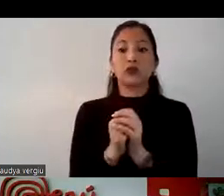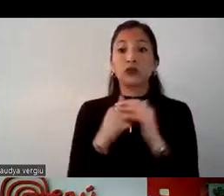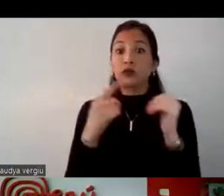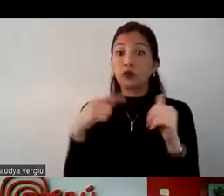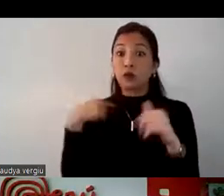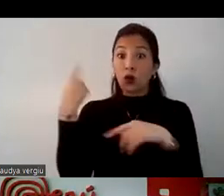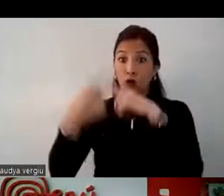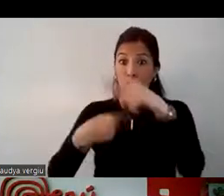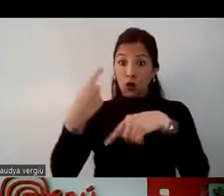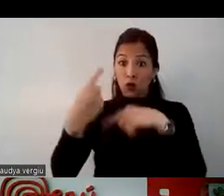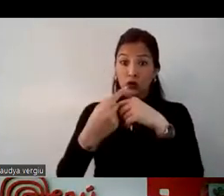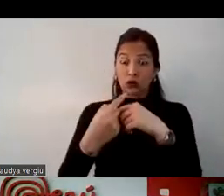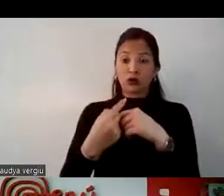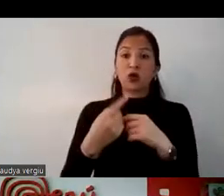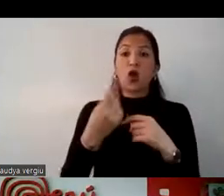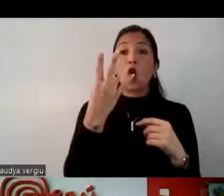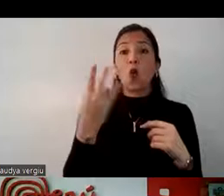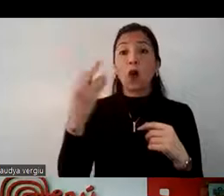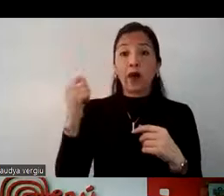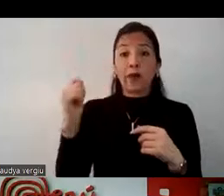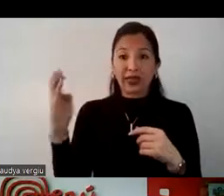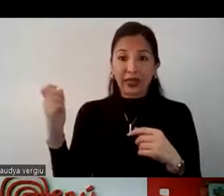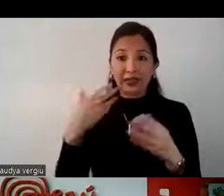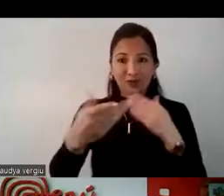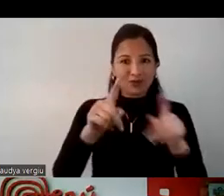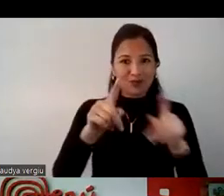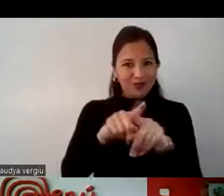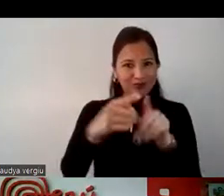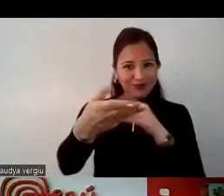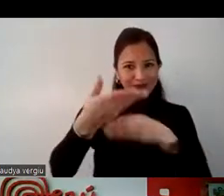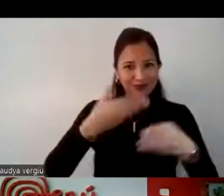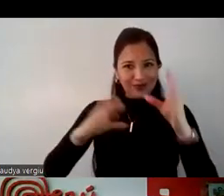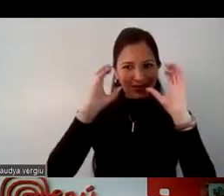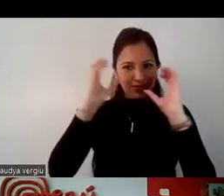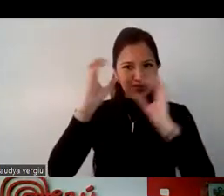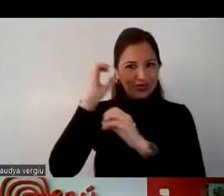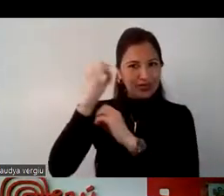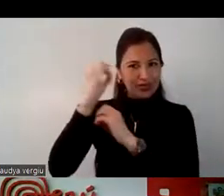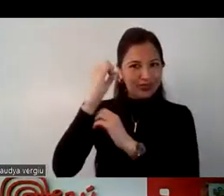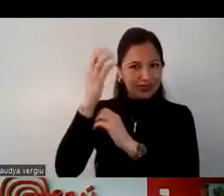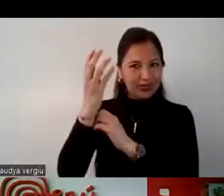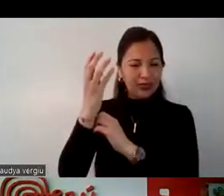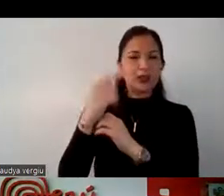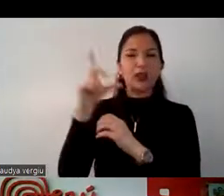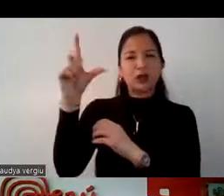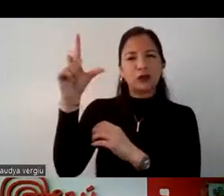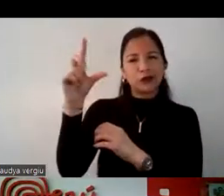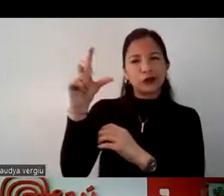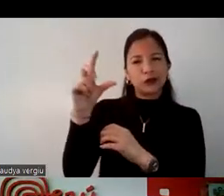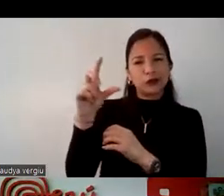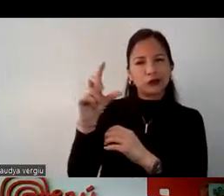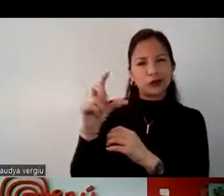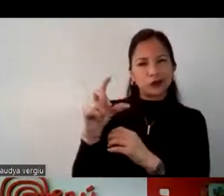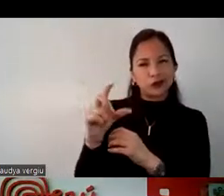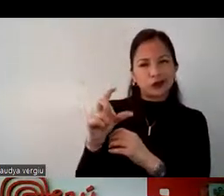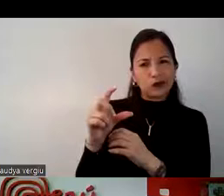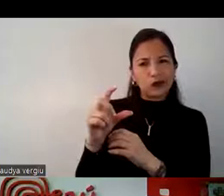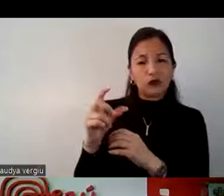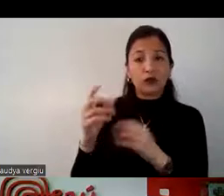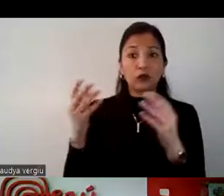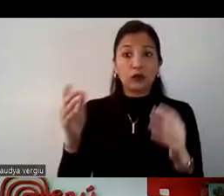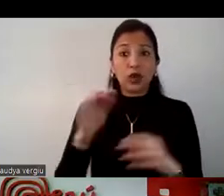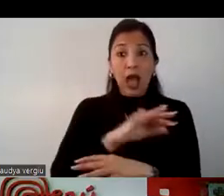haciendo también son los webinars de presentación de destinos peruanos. Esto ha bajado mucho, acuérdense que en la pandemia